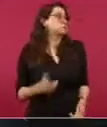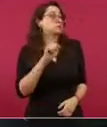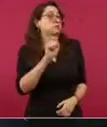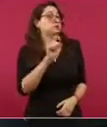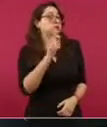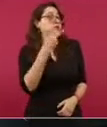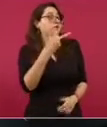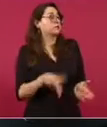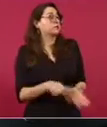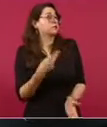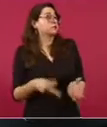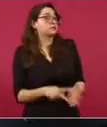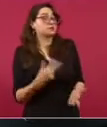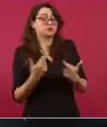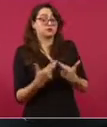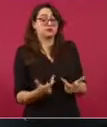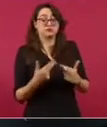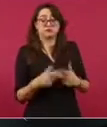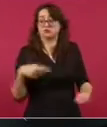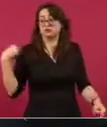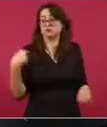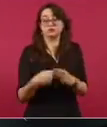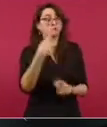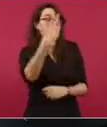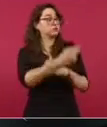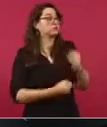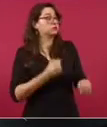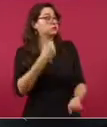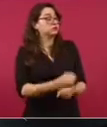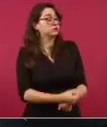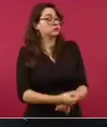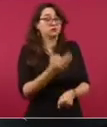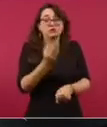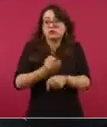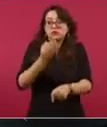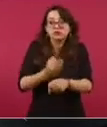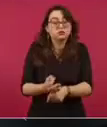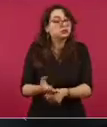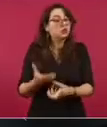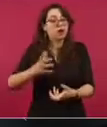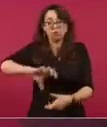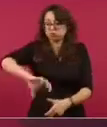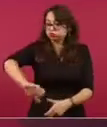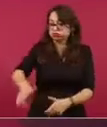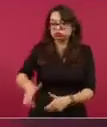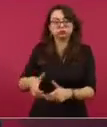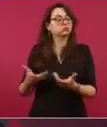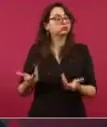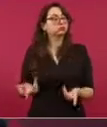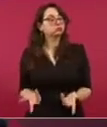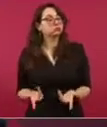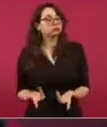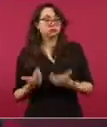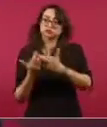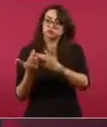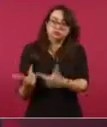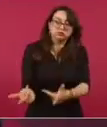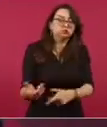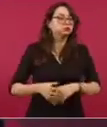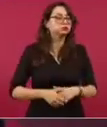En el caso del agua es muy importante tener un plan permanente